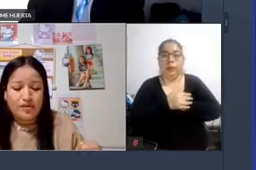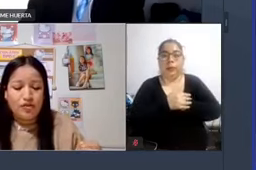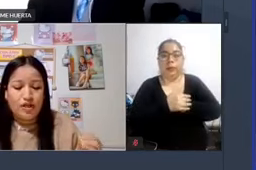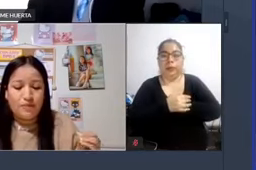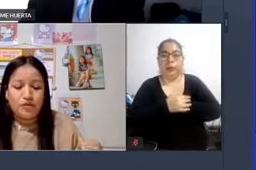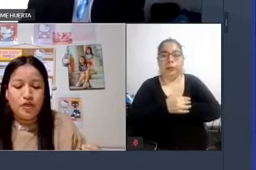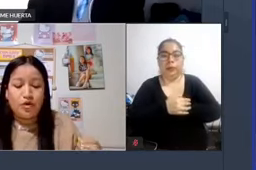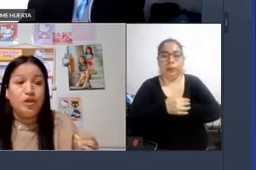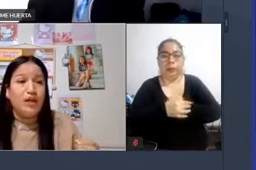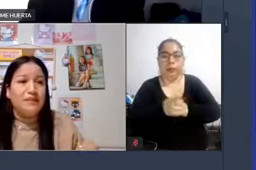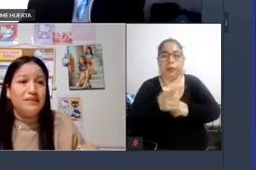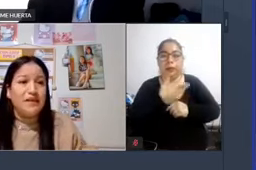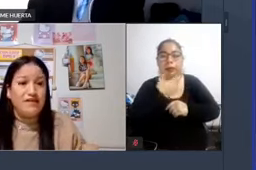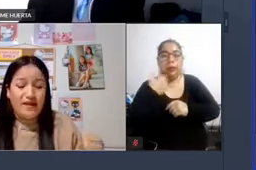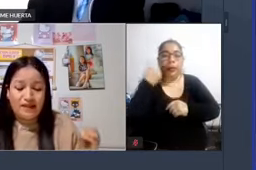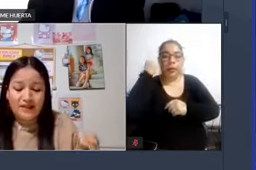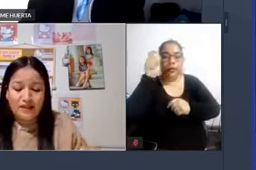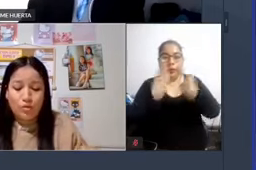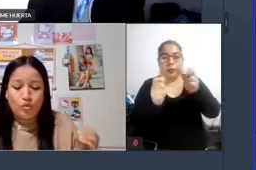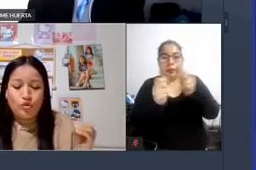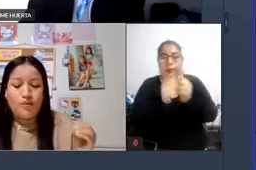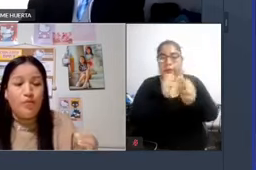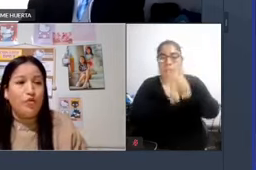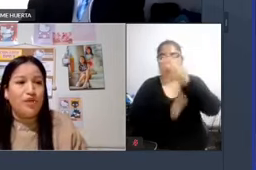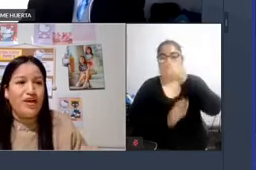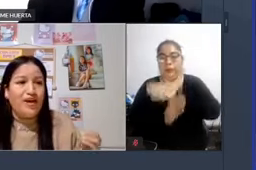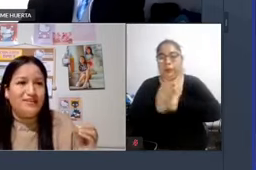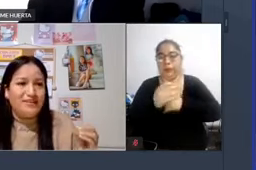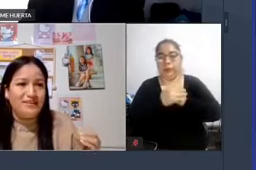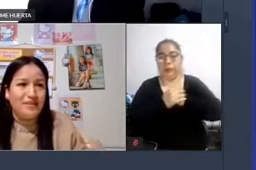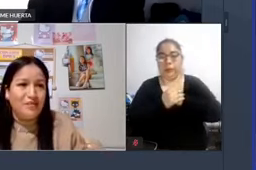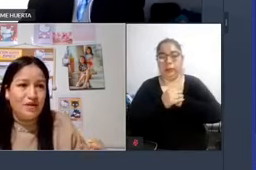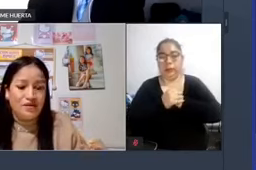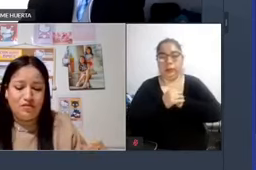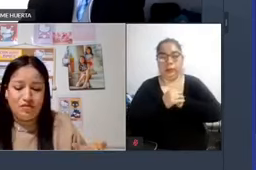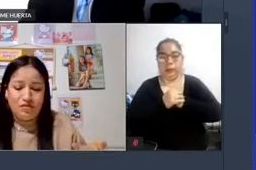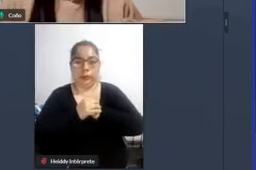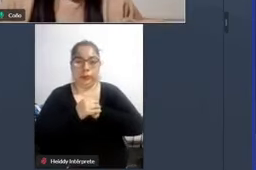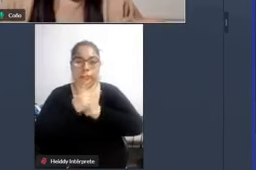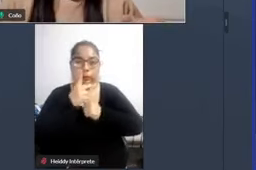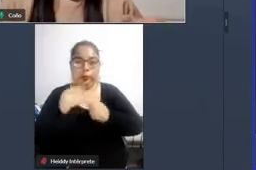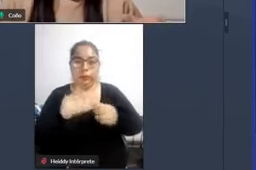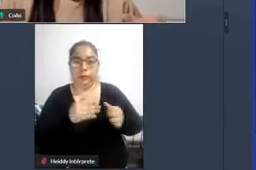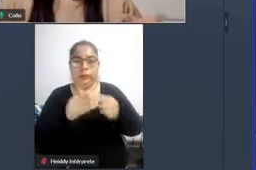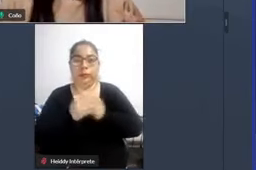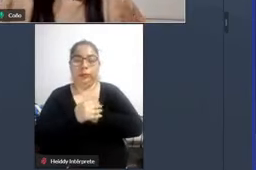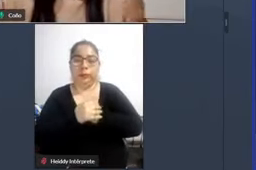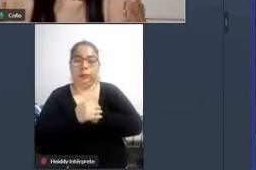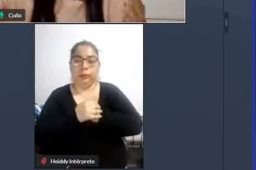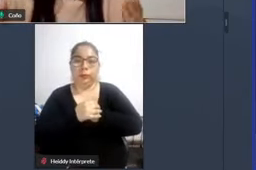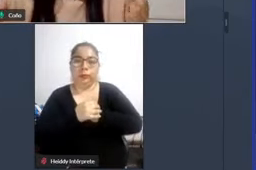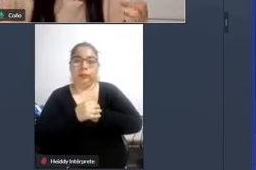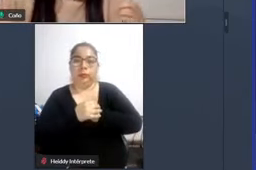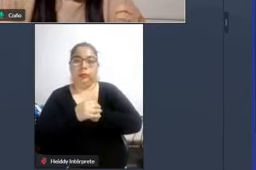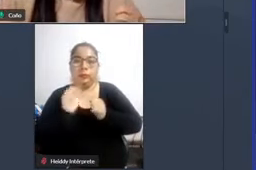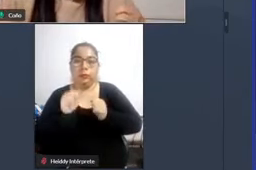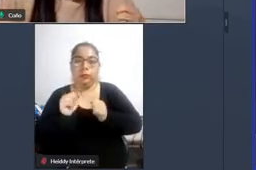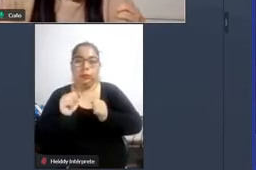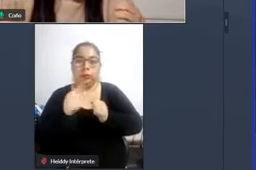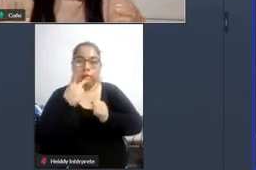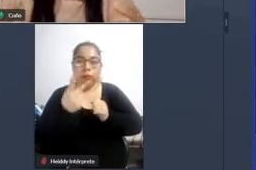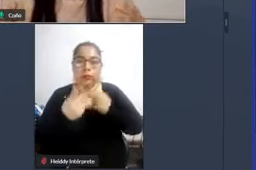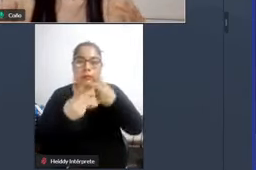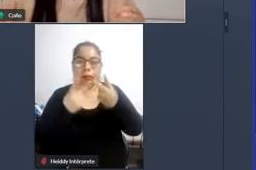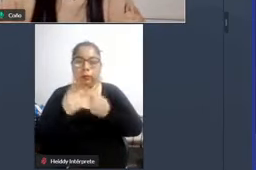el derecho de las personas con discapacidad a tener un transporte accesible ¿no? y también nos rescató mucho